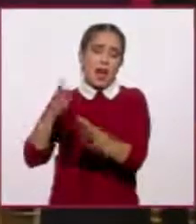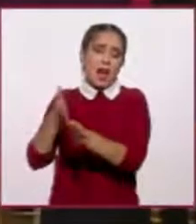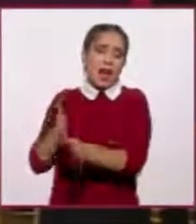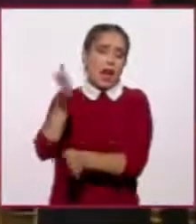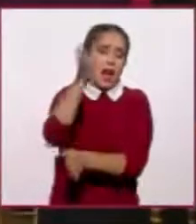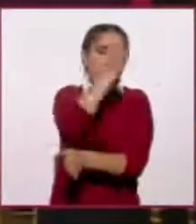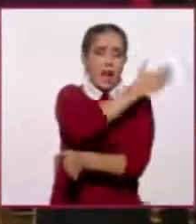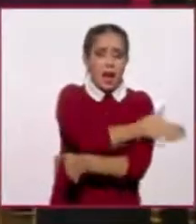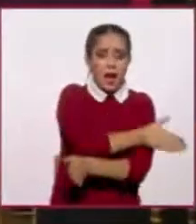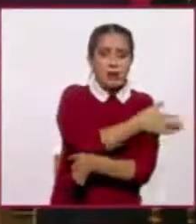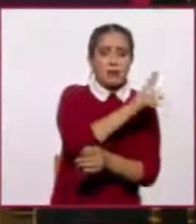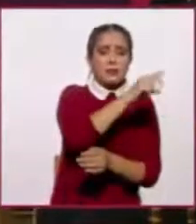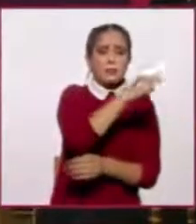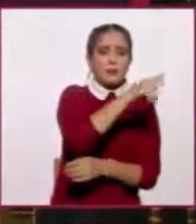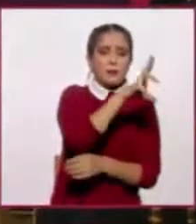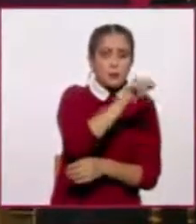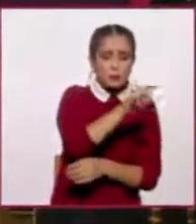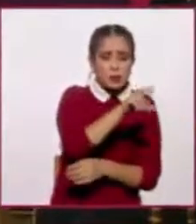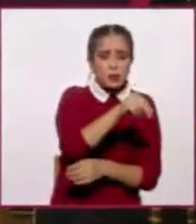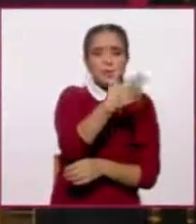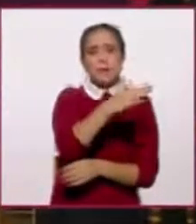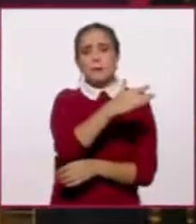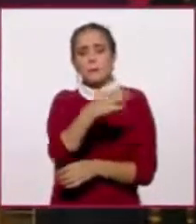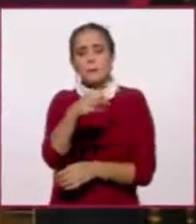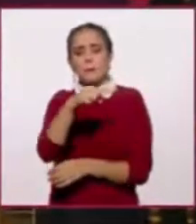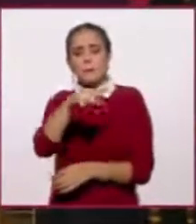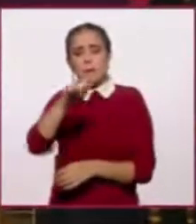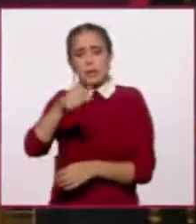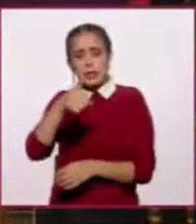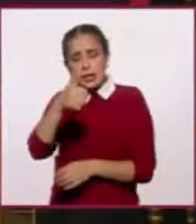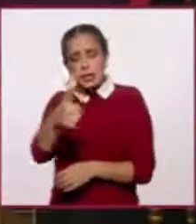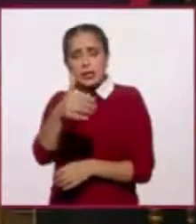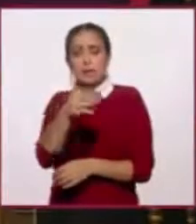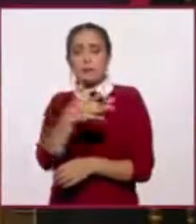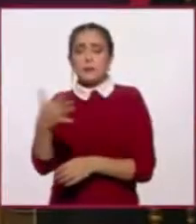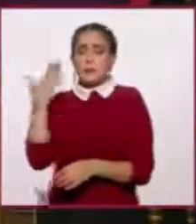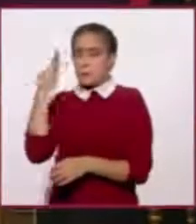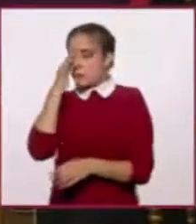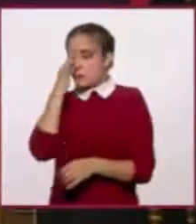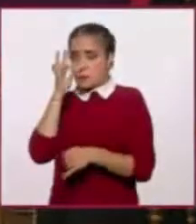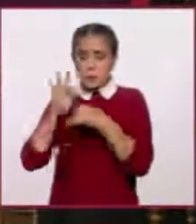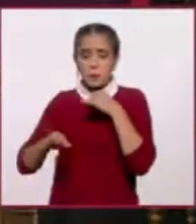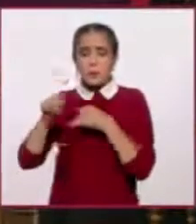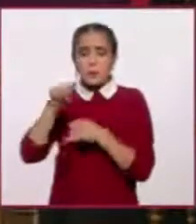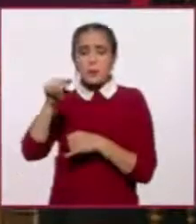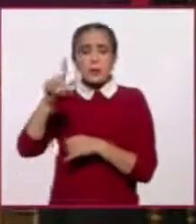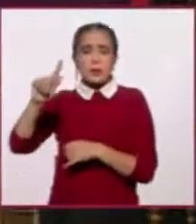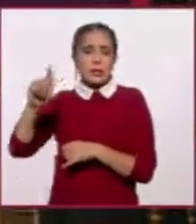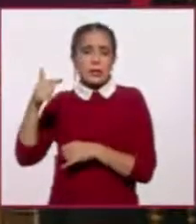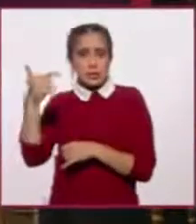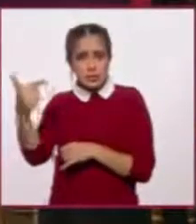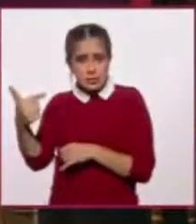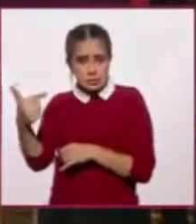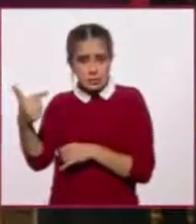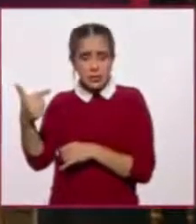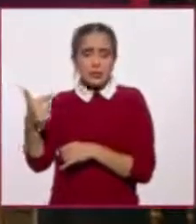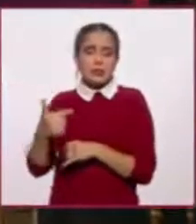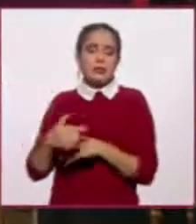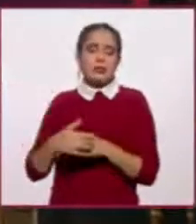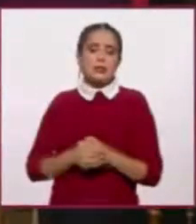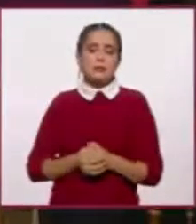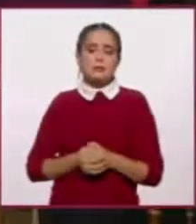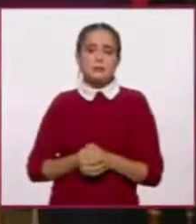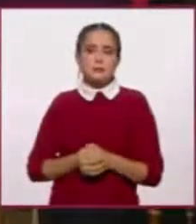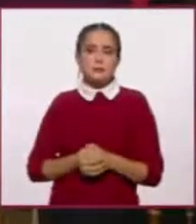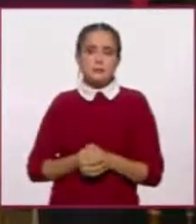por ciento, menos ochenta y ocho, menos setenta y seis, el último dato es menos setenta y siete, y viene del uno del verano pasado, que es